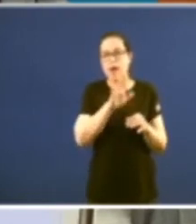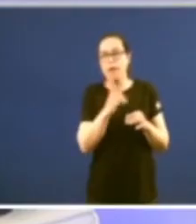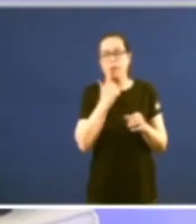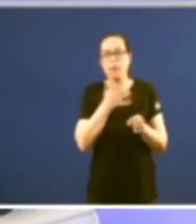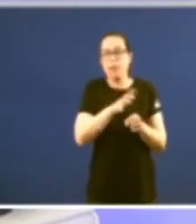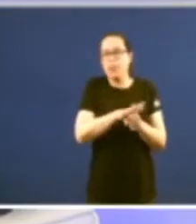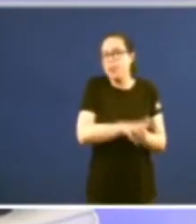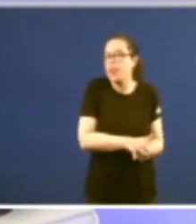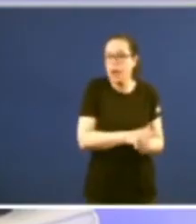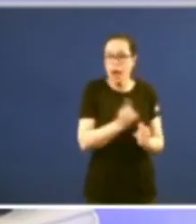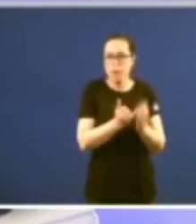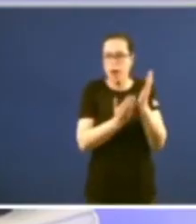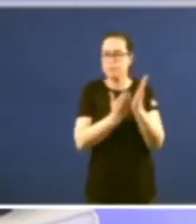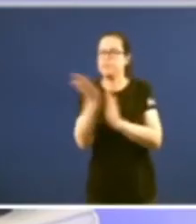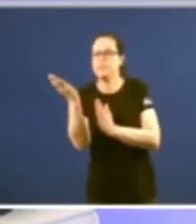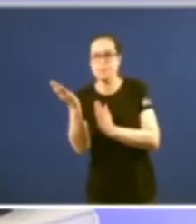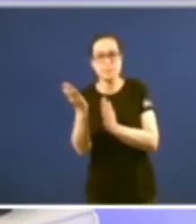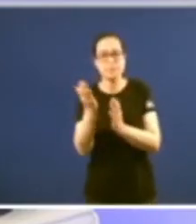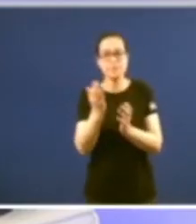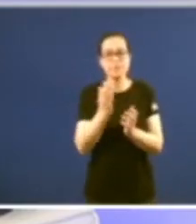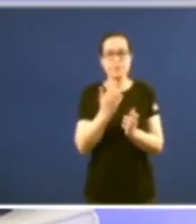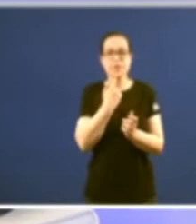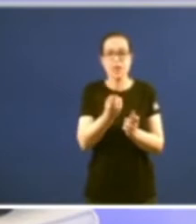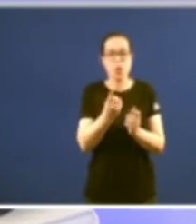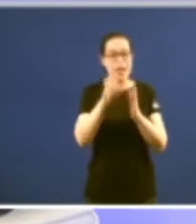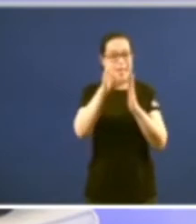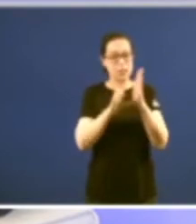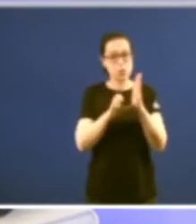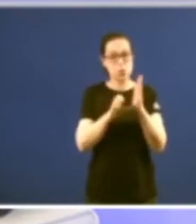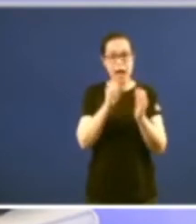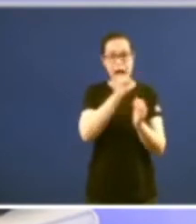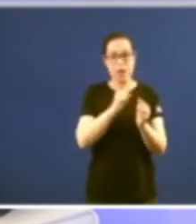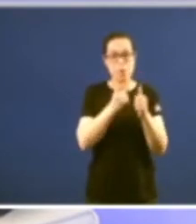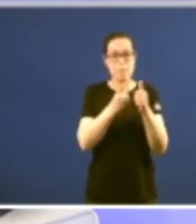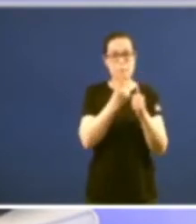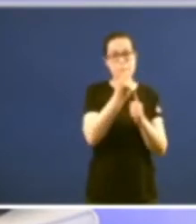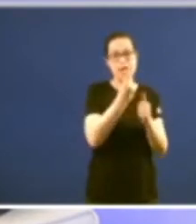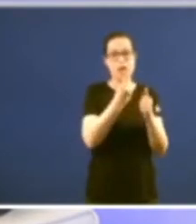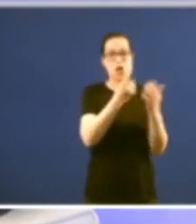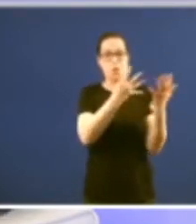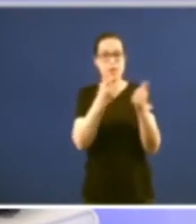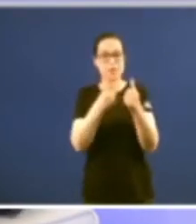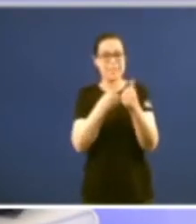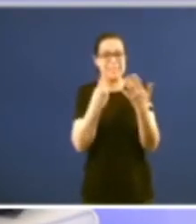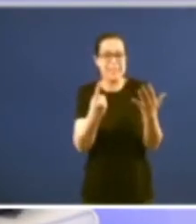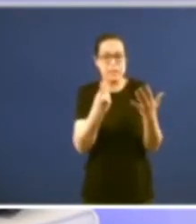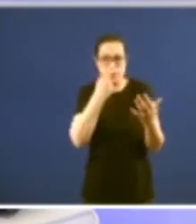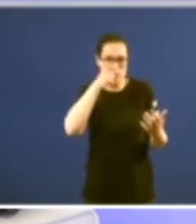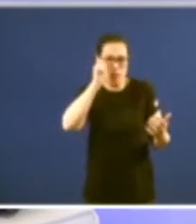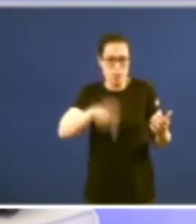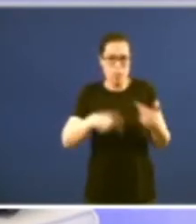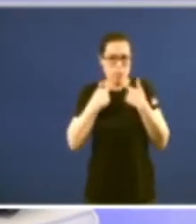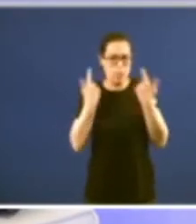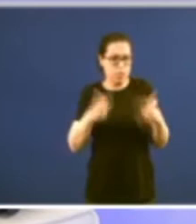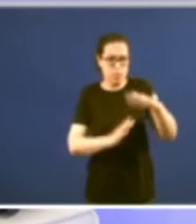son difíciles de prever e digo que é curioso porque o Estatuto do 36 que non tuvo ninguna virtualidade de política no ano 36 porque non chegou a entrar en vigor